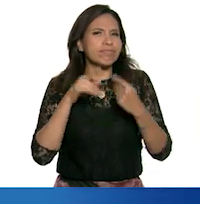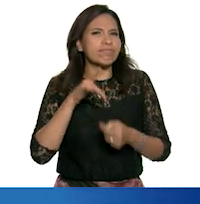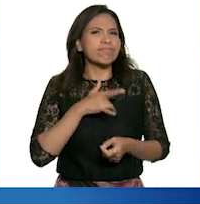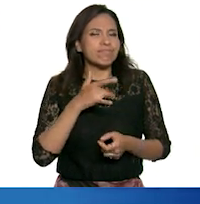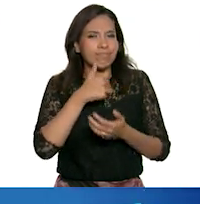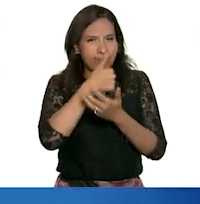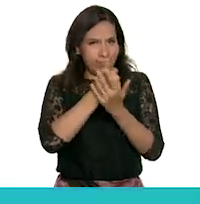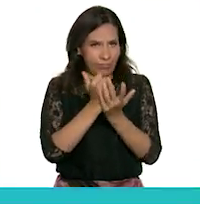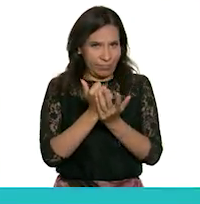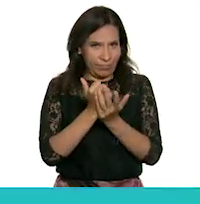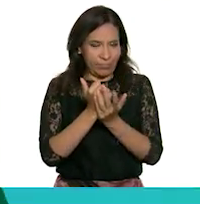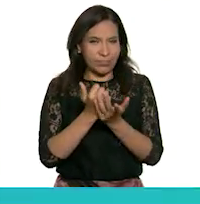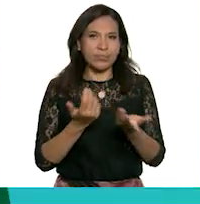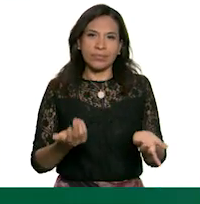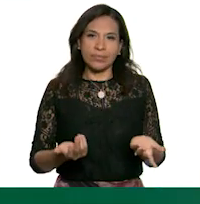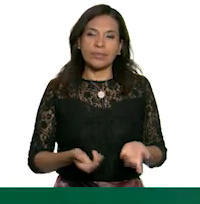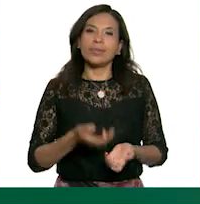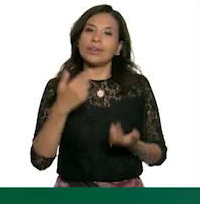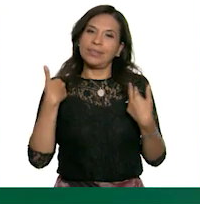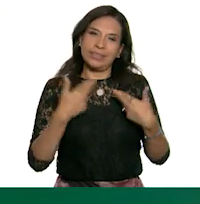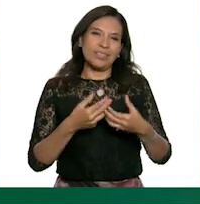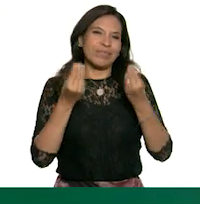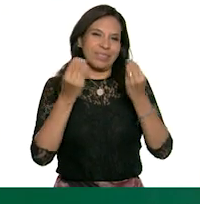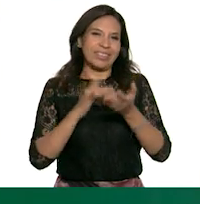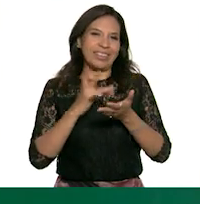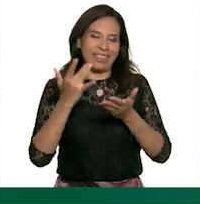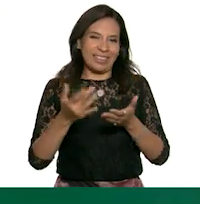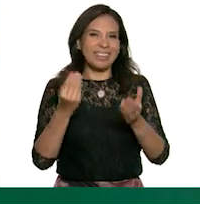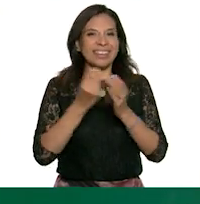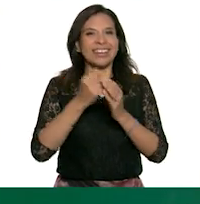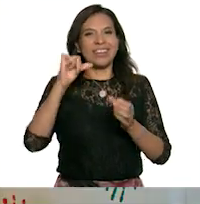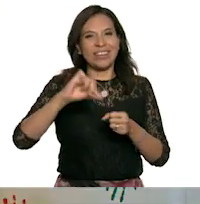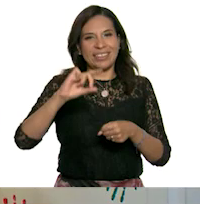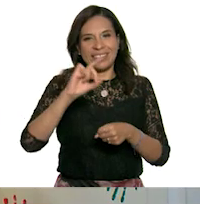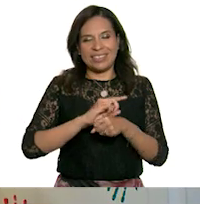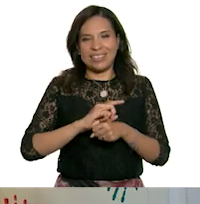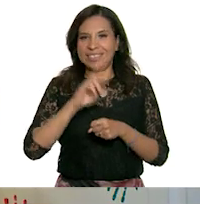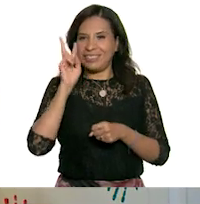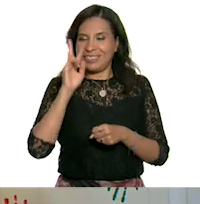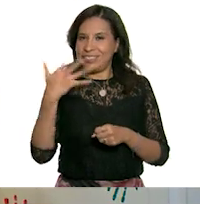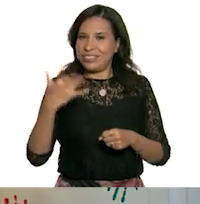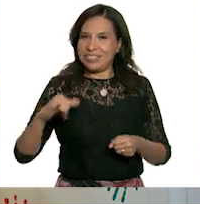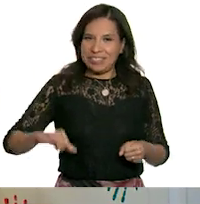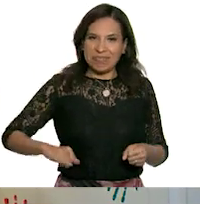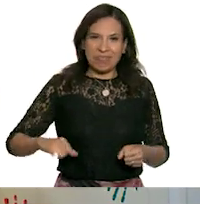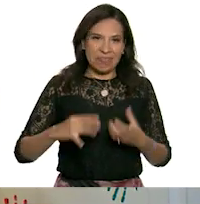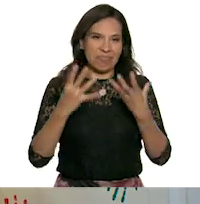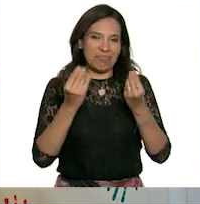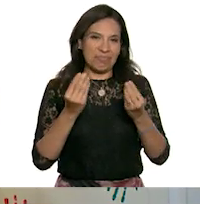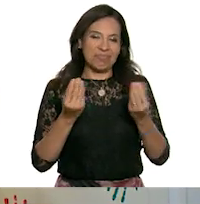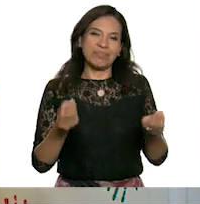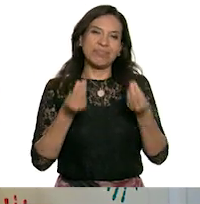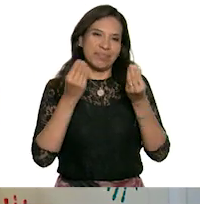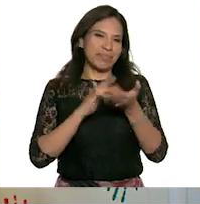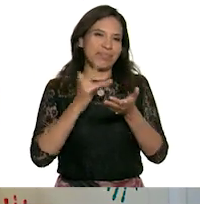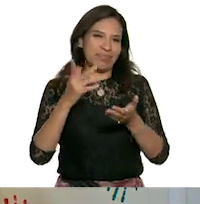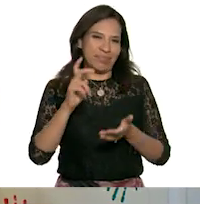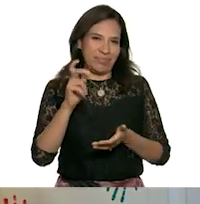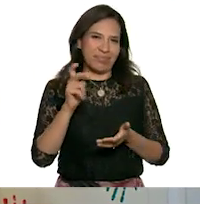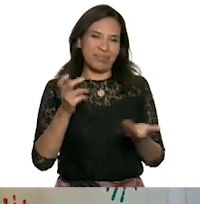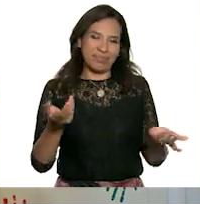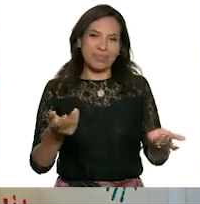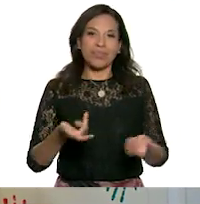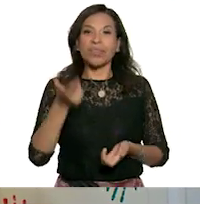sentir cada una de ellas Maestra Eli muchísimas gracias por la clase del día de hoy fue muy interesante Muchas gracias Pepe